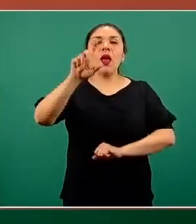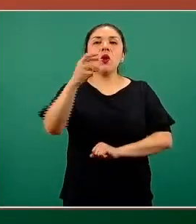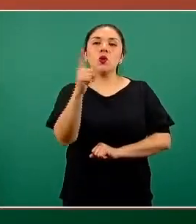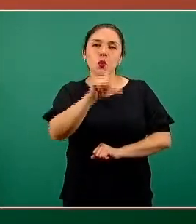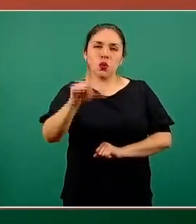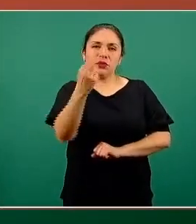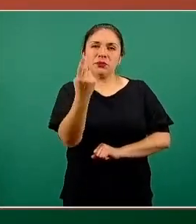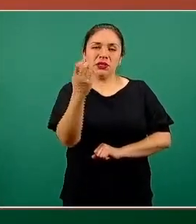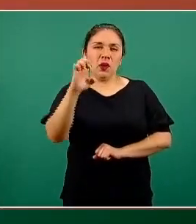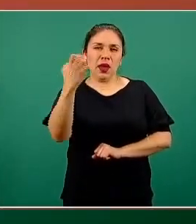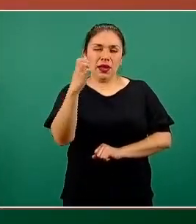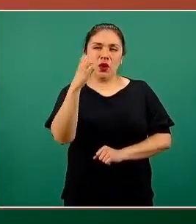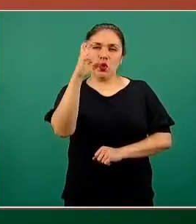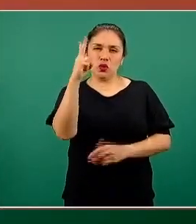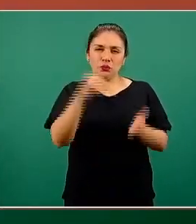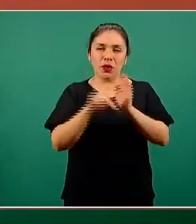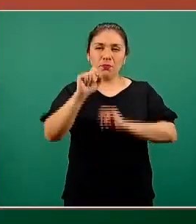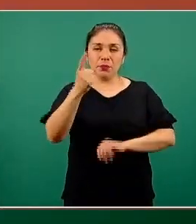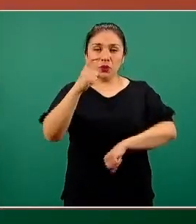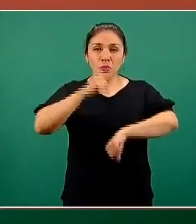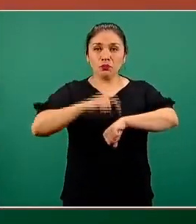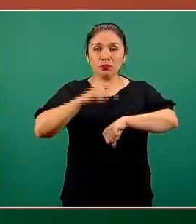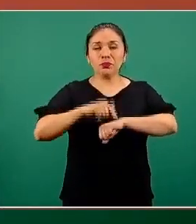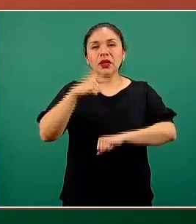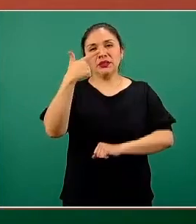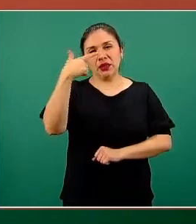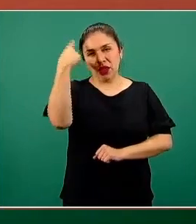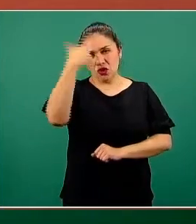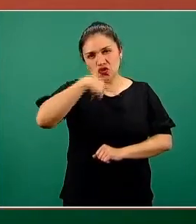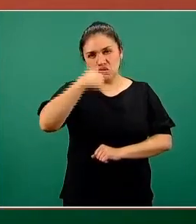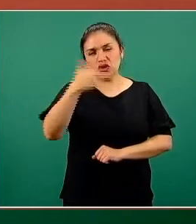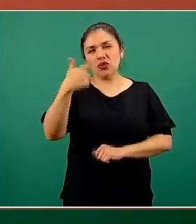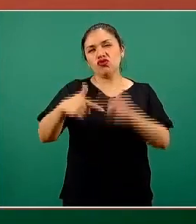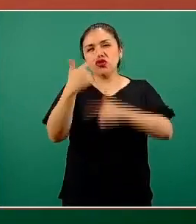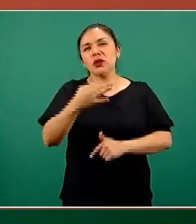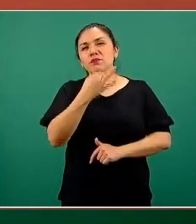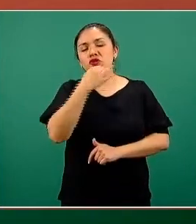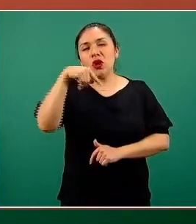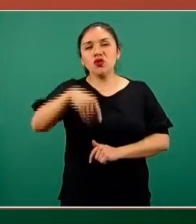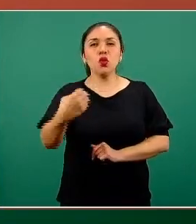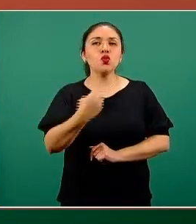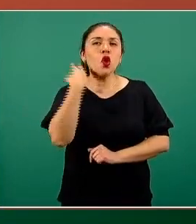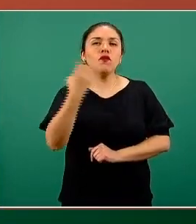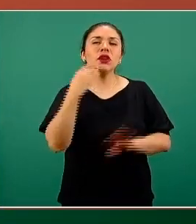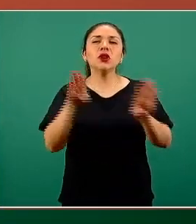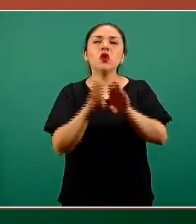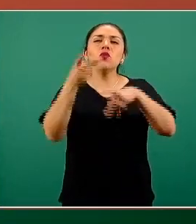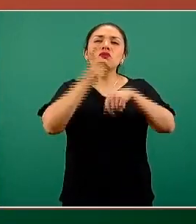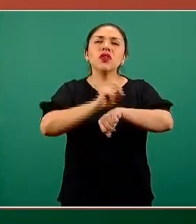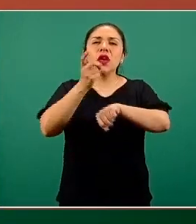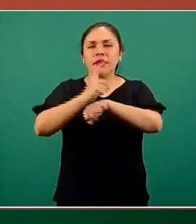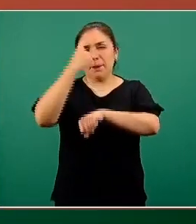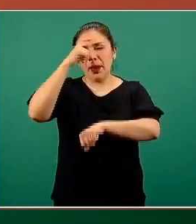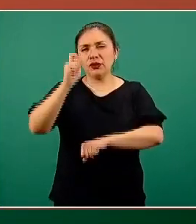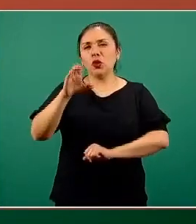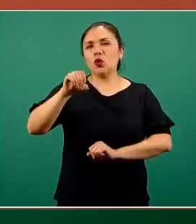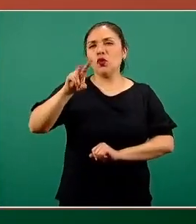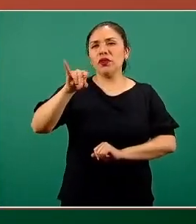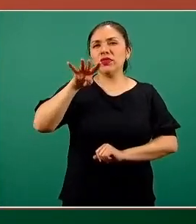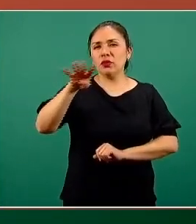enero de 2021, son las 19.12 horas y estamos en la conferencia de prensa diaria sobre COVID-19.